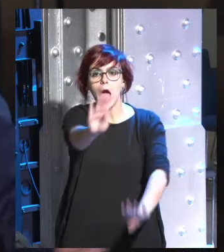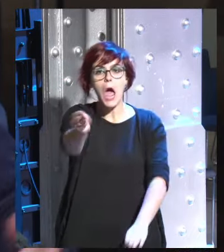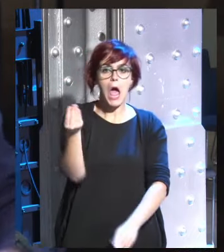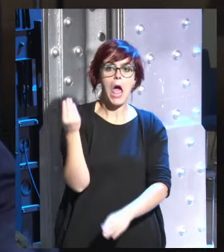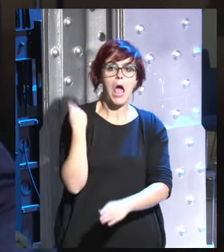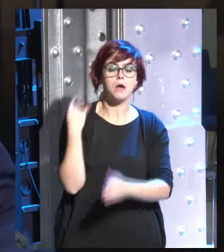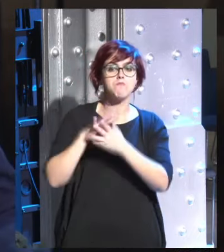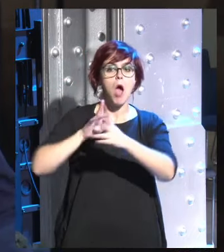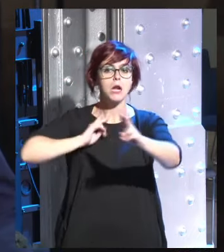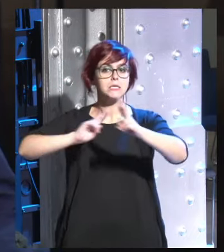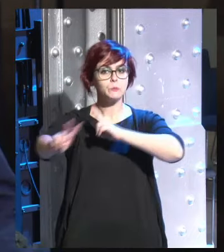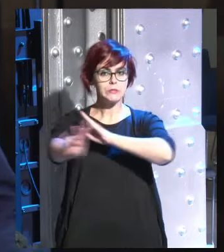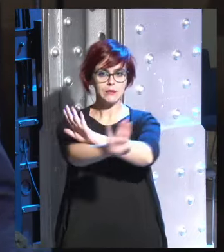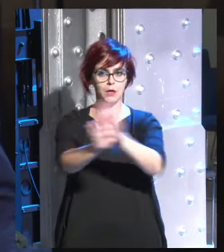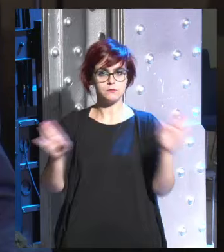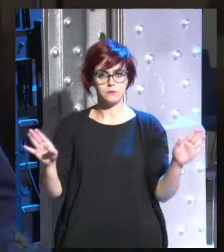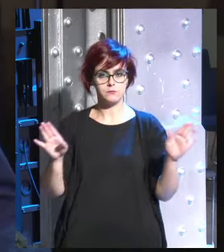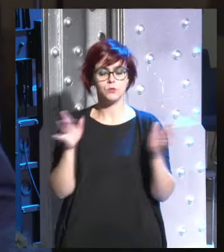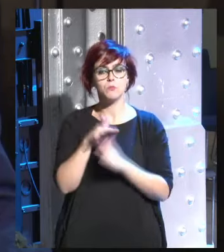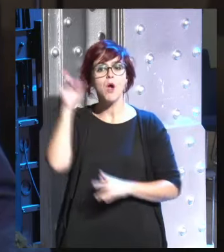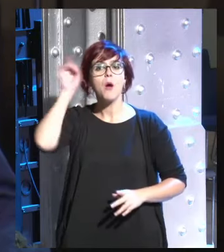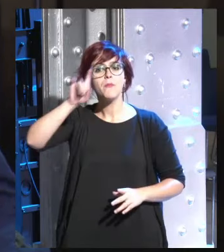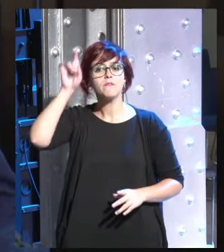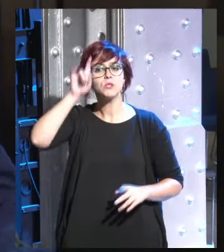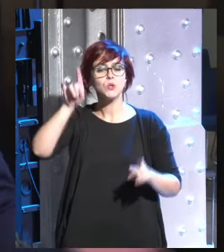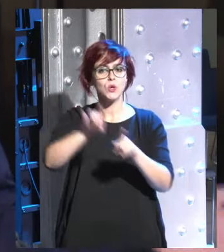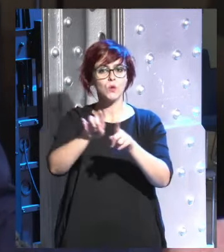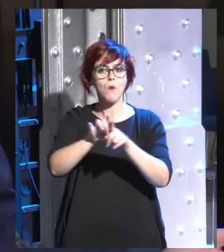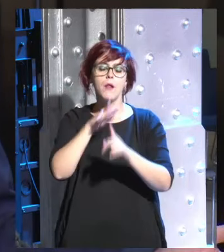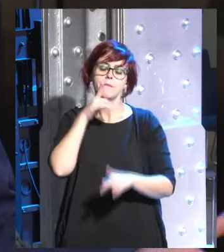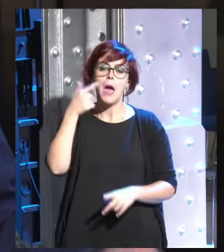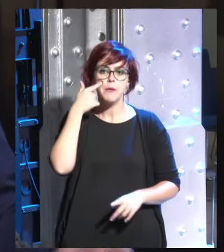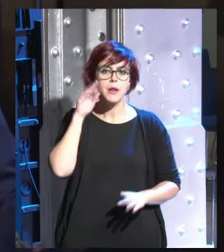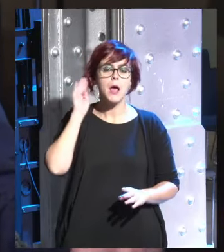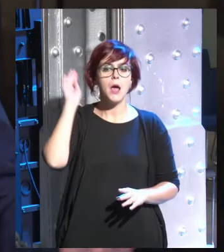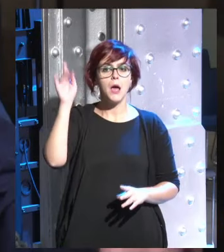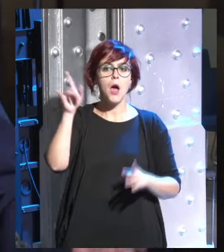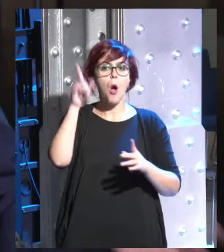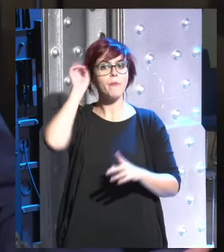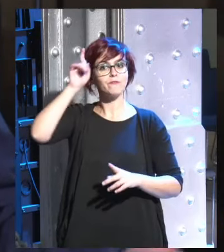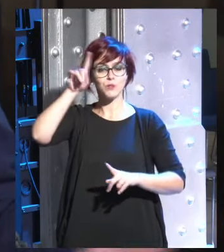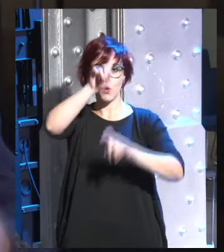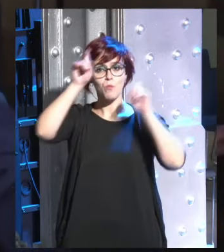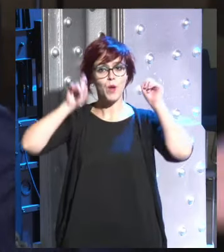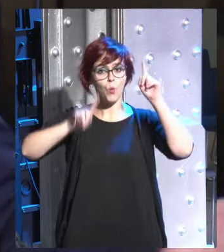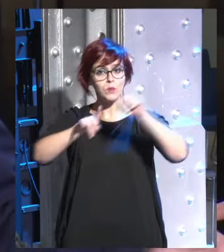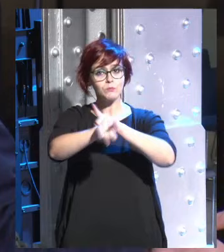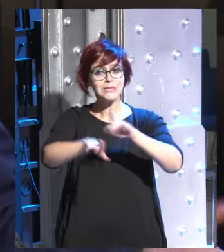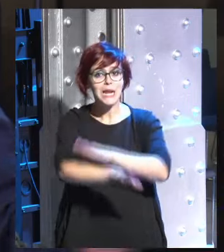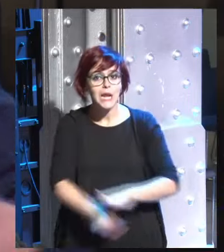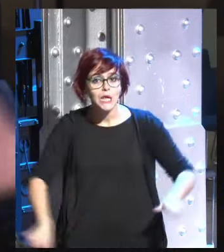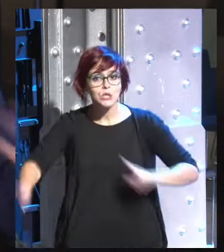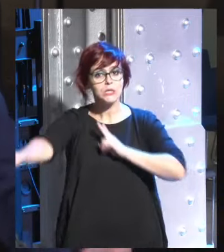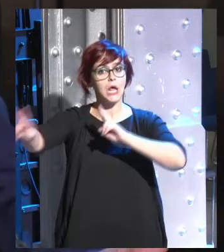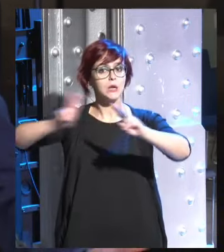pregunta tiene una respuesta y el profesor pregunta formula la pregunta y los niños tienen que